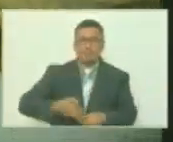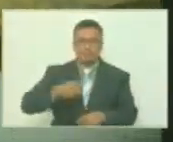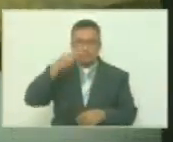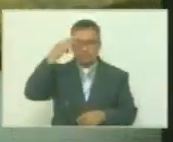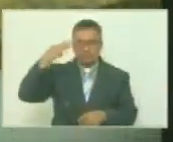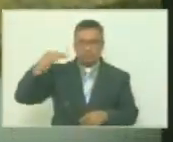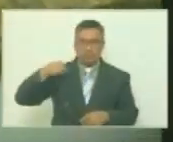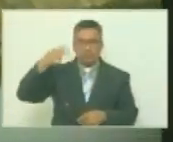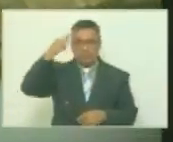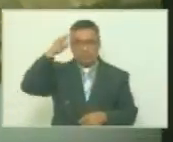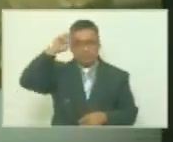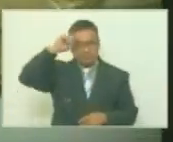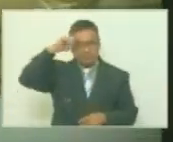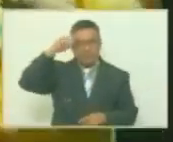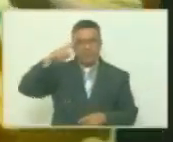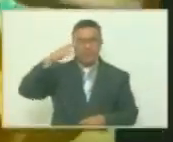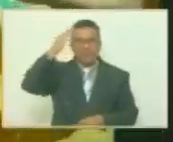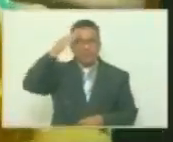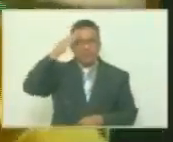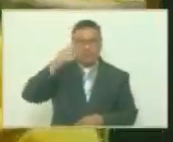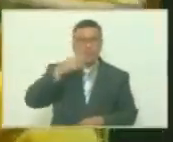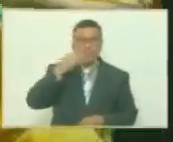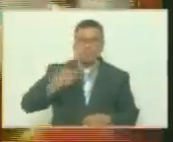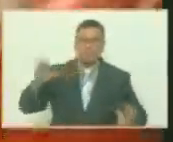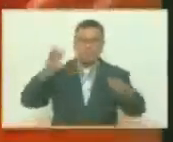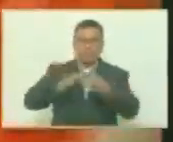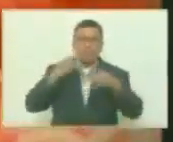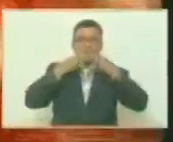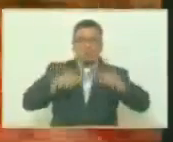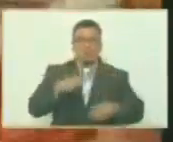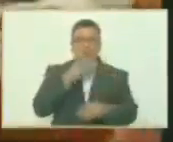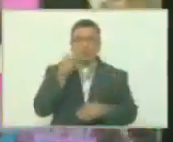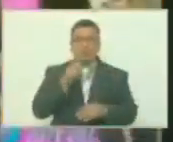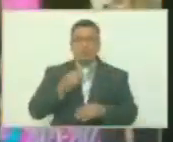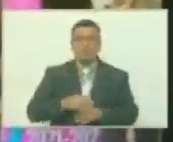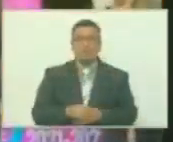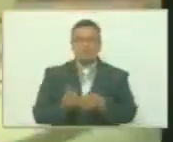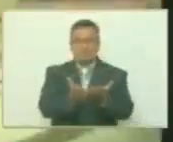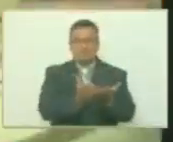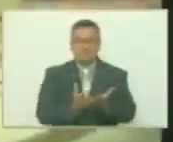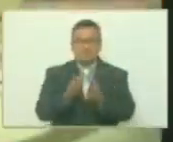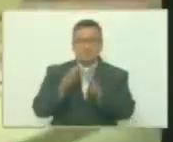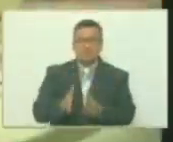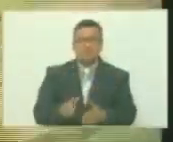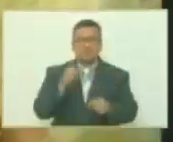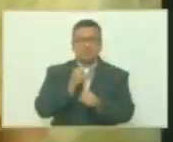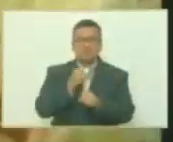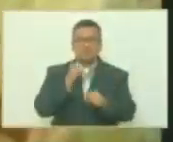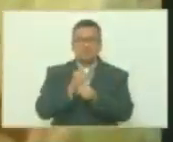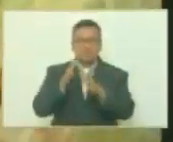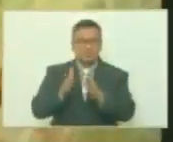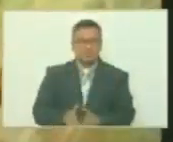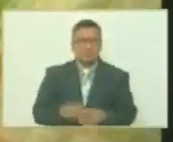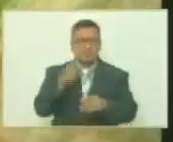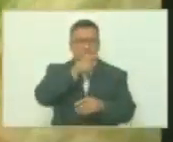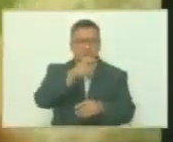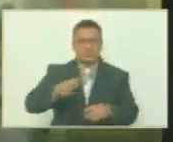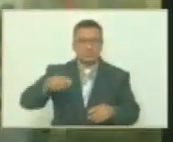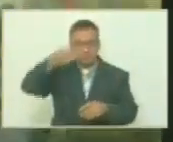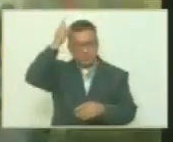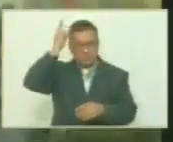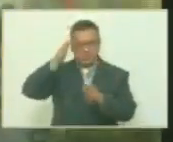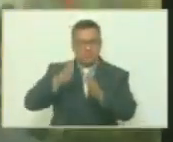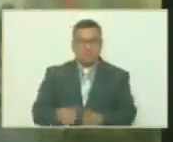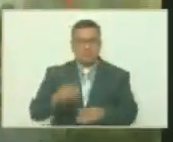de la razón unidos de verdad las juventudes los estudiantes los trabajadores los pueblos indígenas